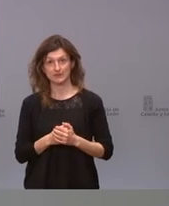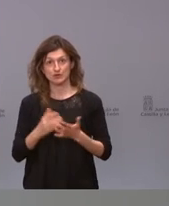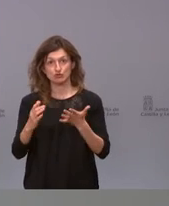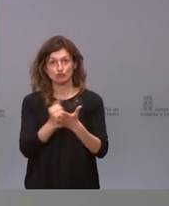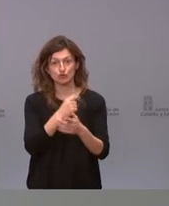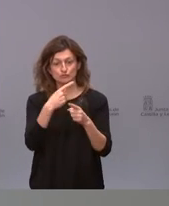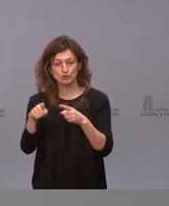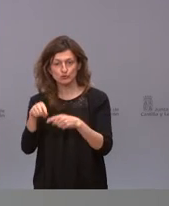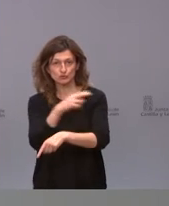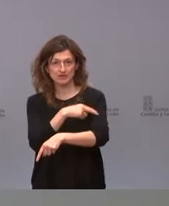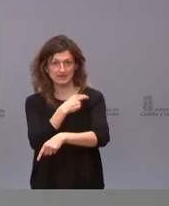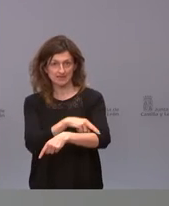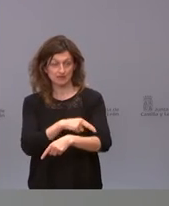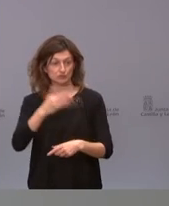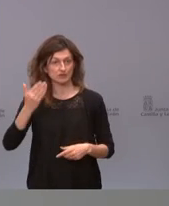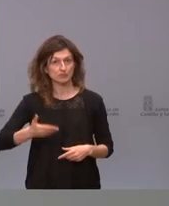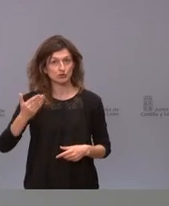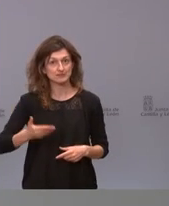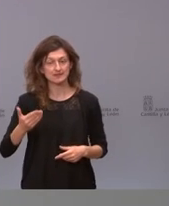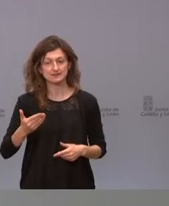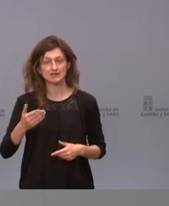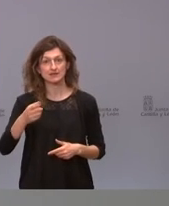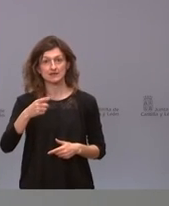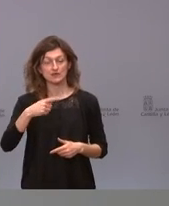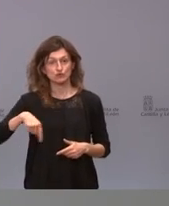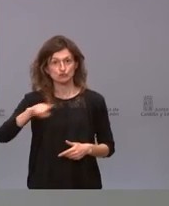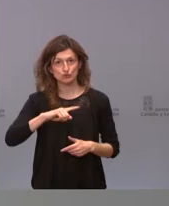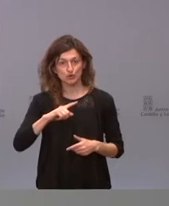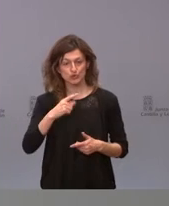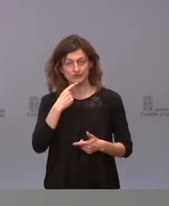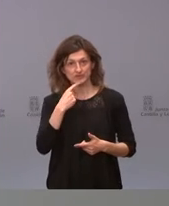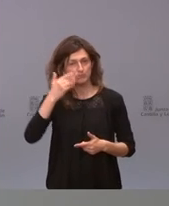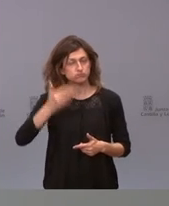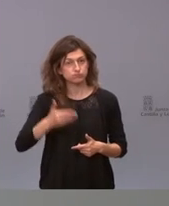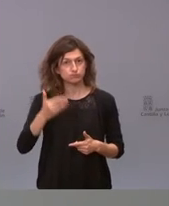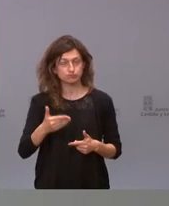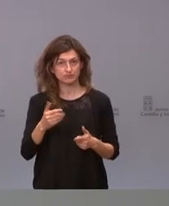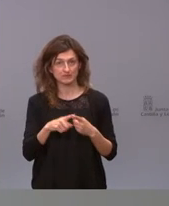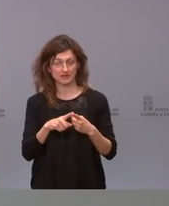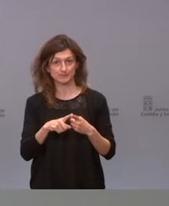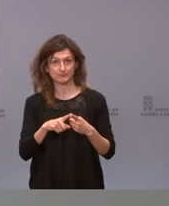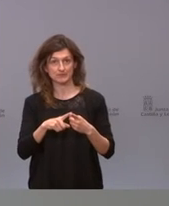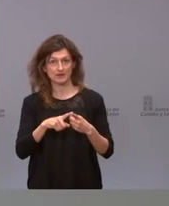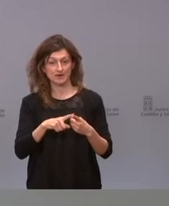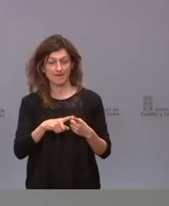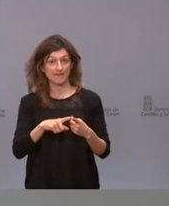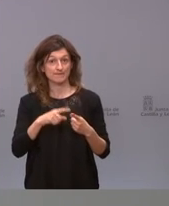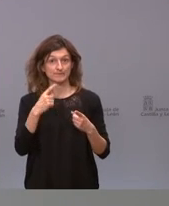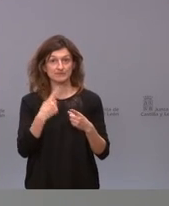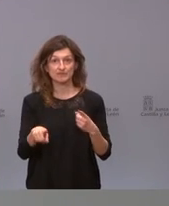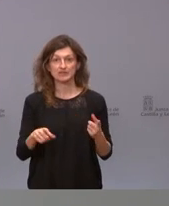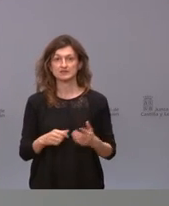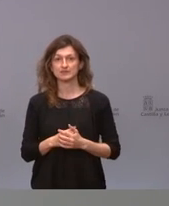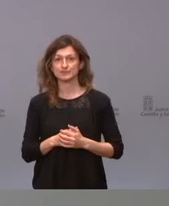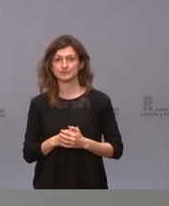todos los productos sanitarios lo importante es tener determinado qué importancia tiene es decir no es lo mismo que esto que me digan